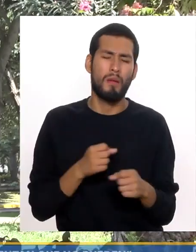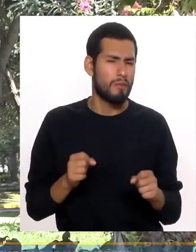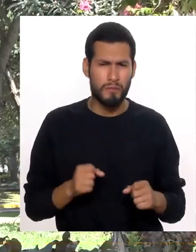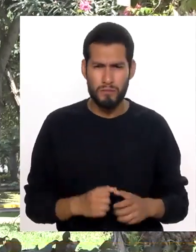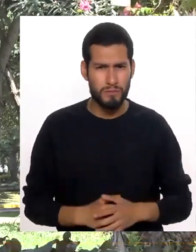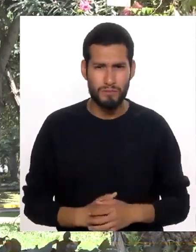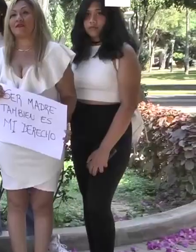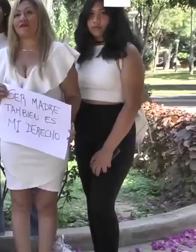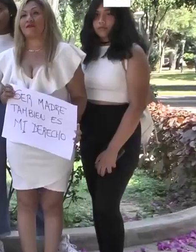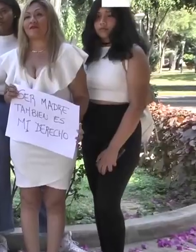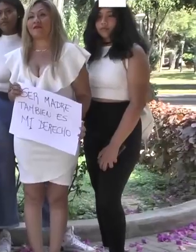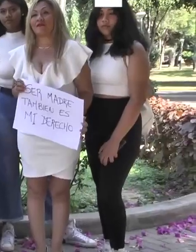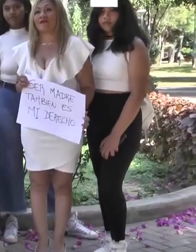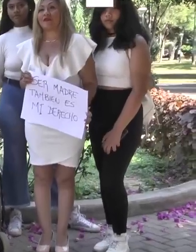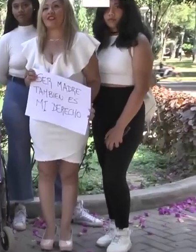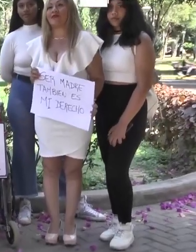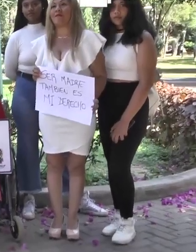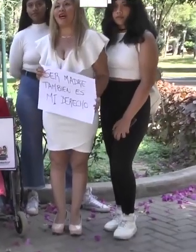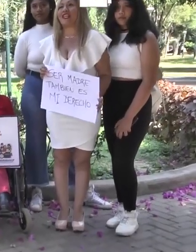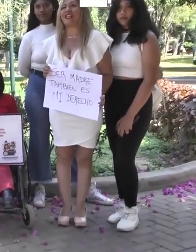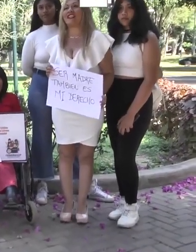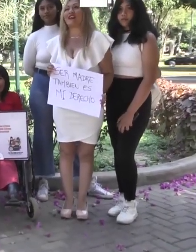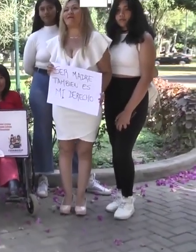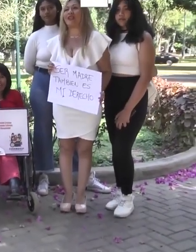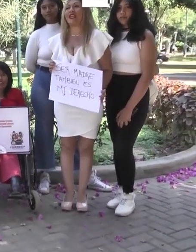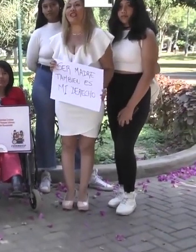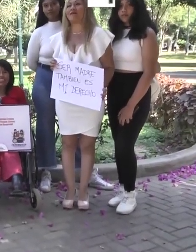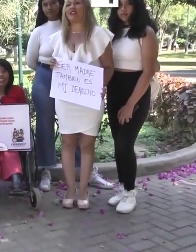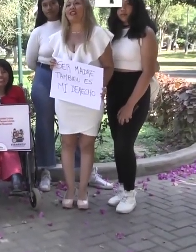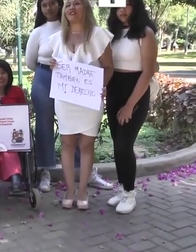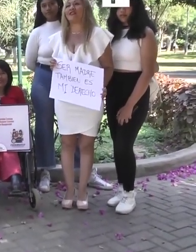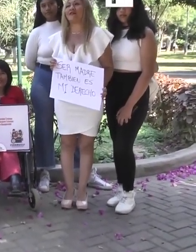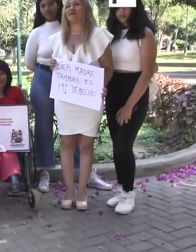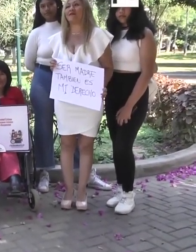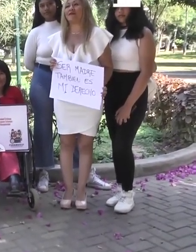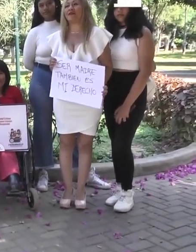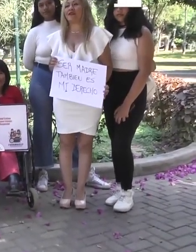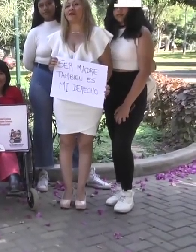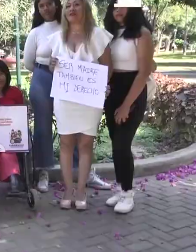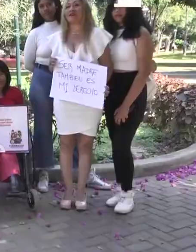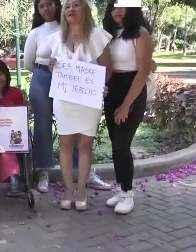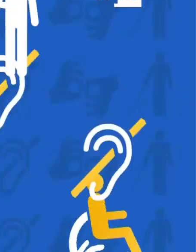sientan Que no pueden De ser madre También En mi derecho